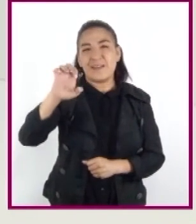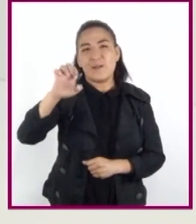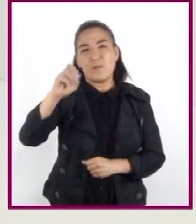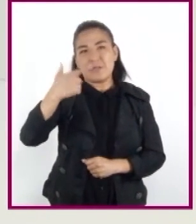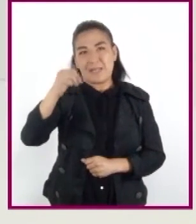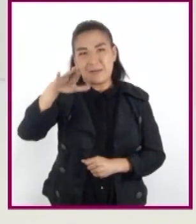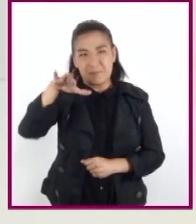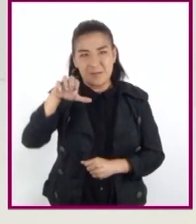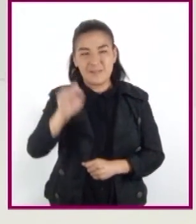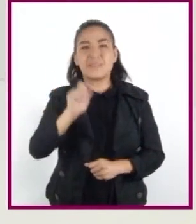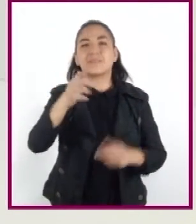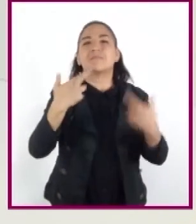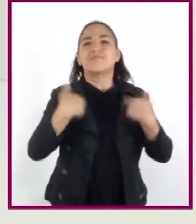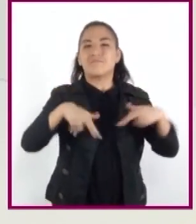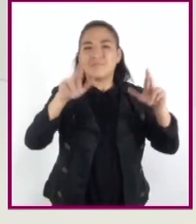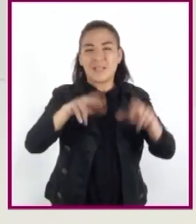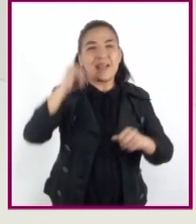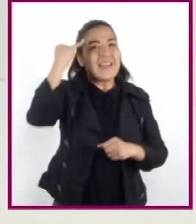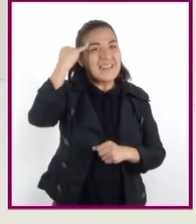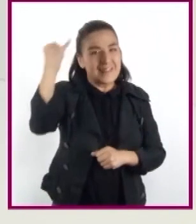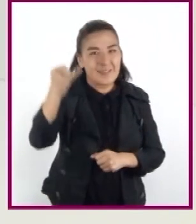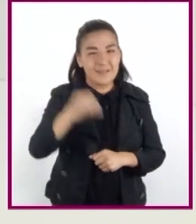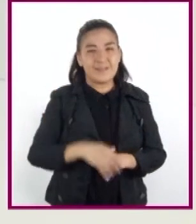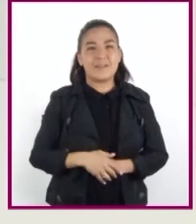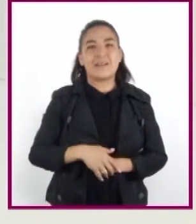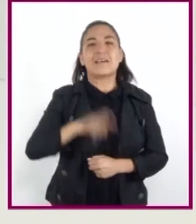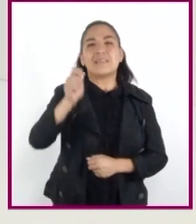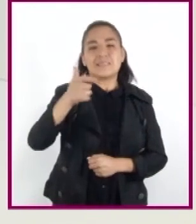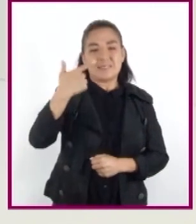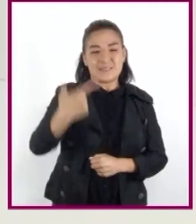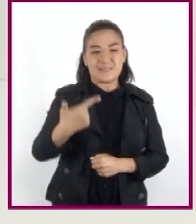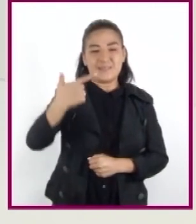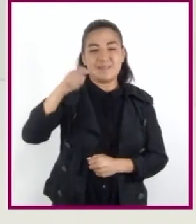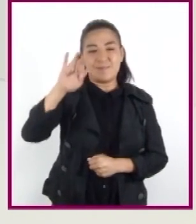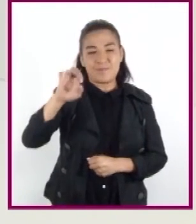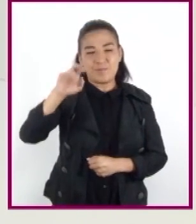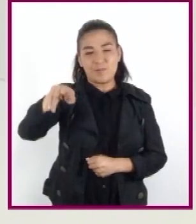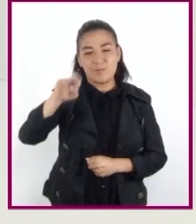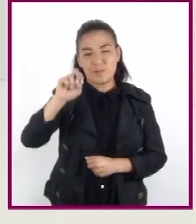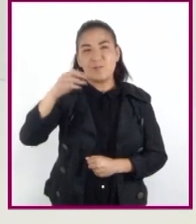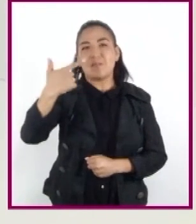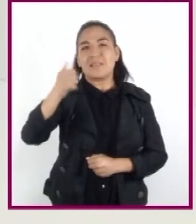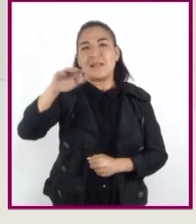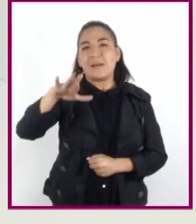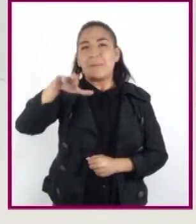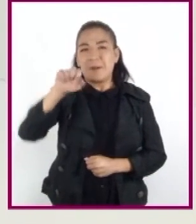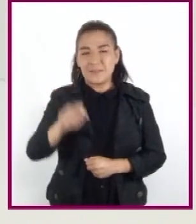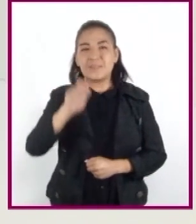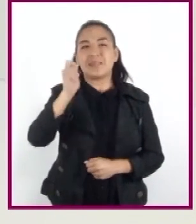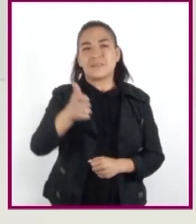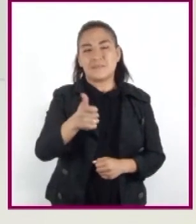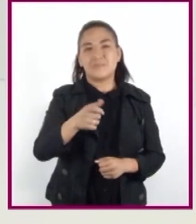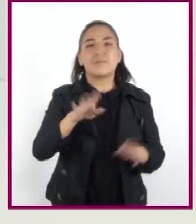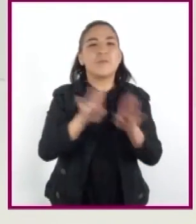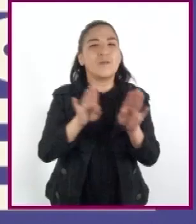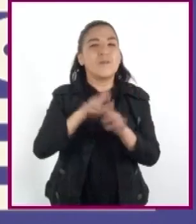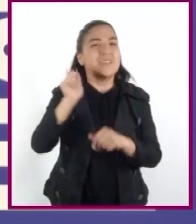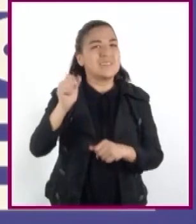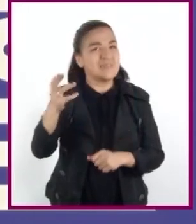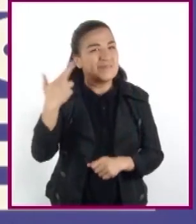que representaban ideas y los glifos fonéticos o fonogramas que representaban sonidos.